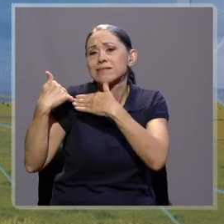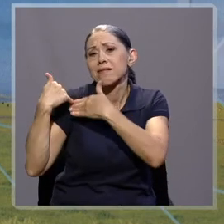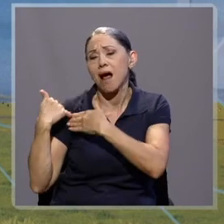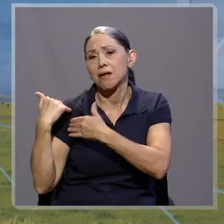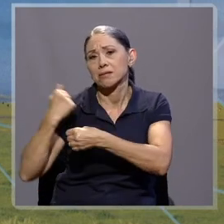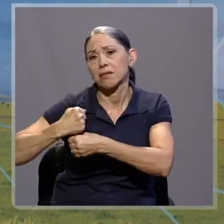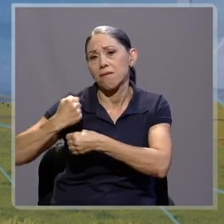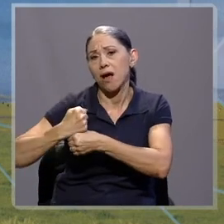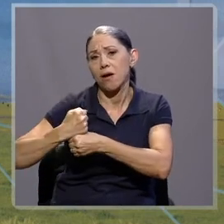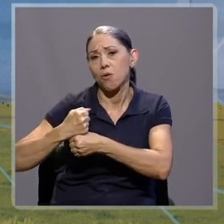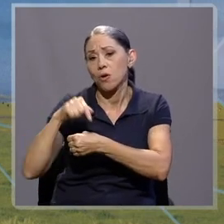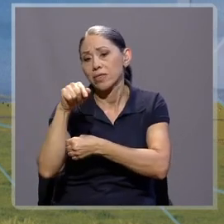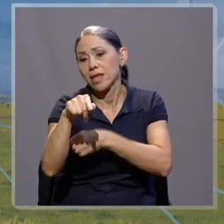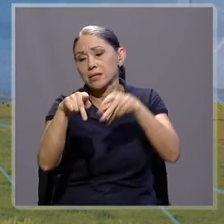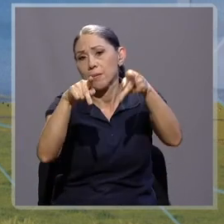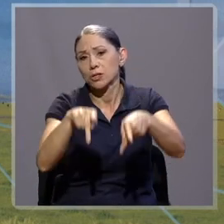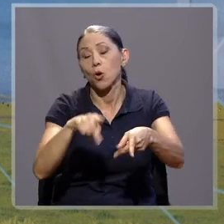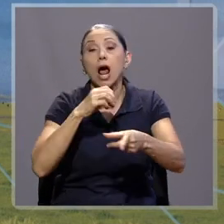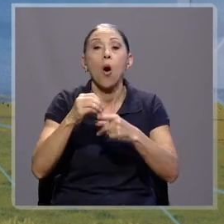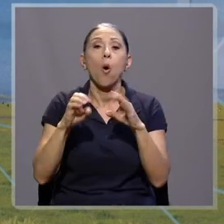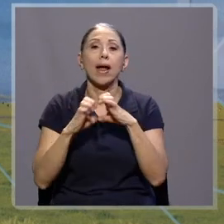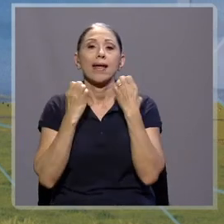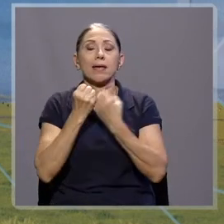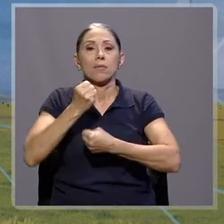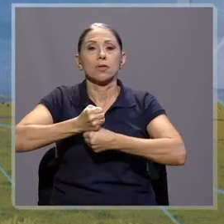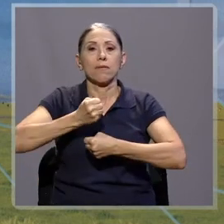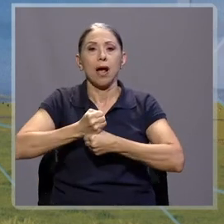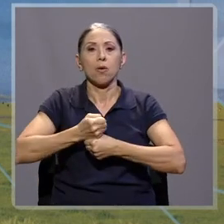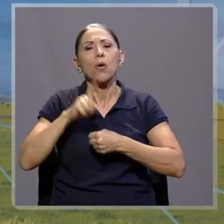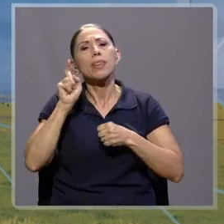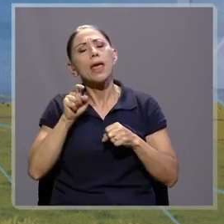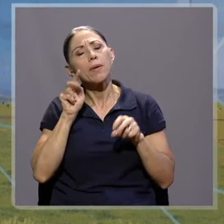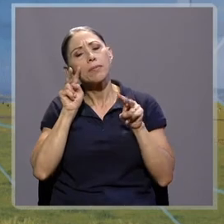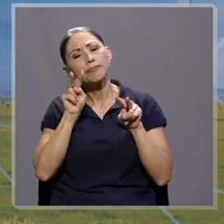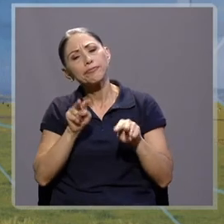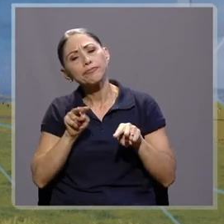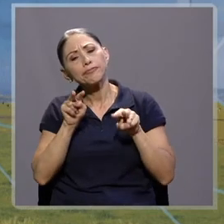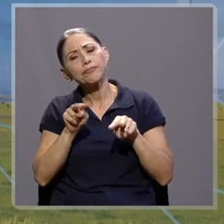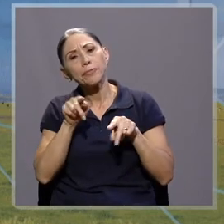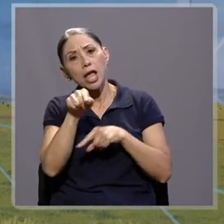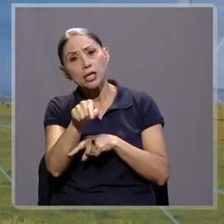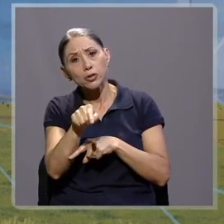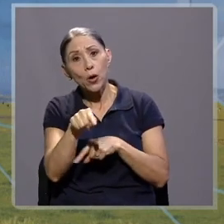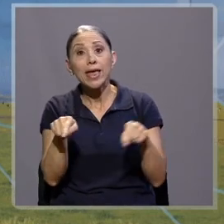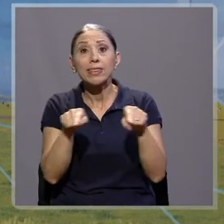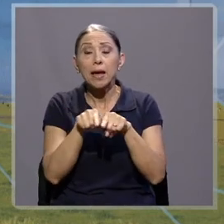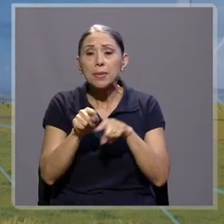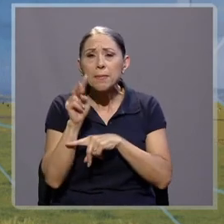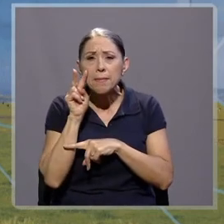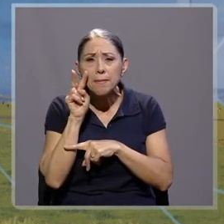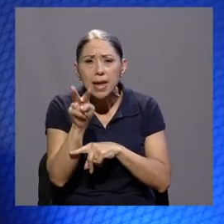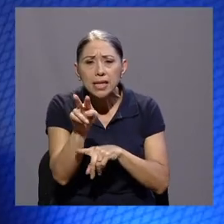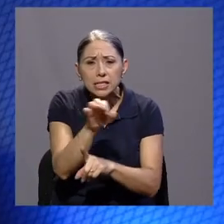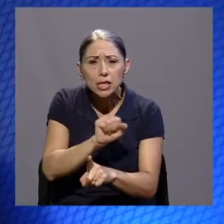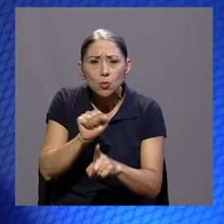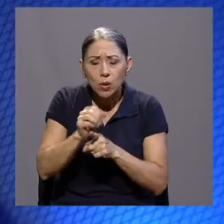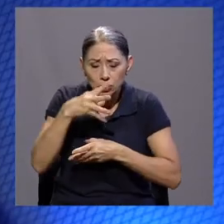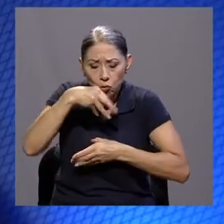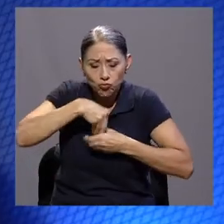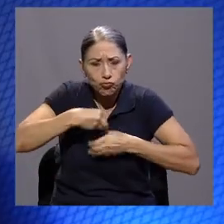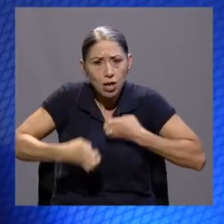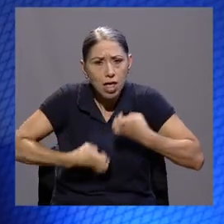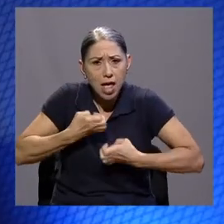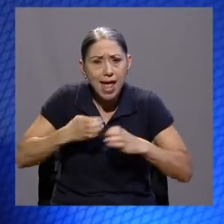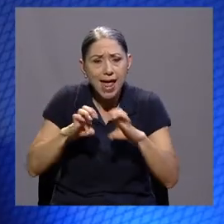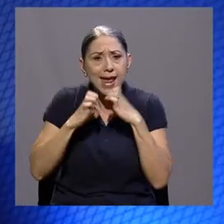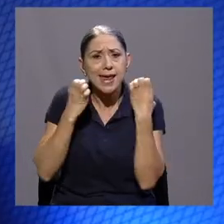de trabajo. Estar monitoreando eso y estar monitoreando a nivel anímico de su equipo de trabajo, de las personas que